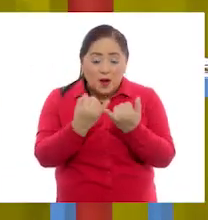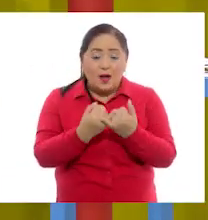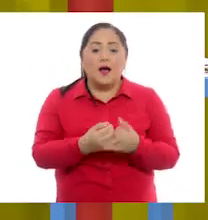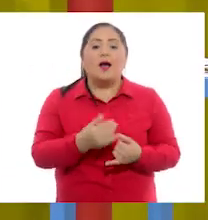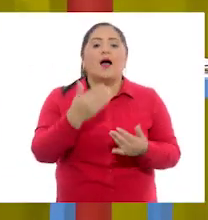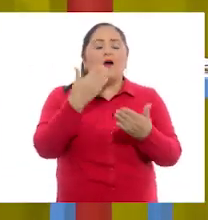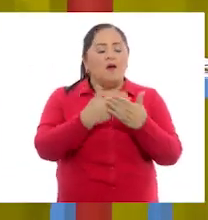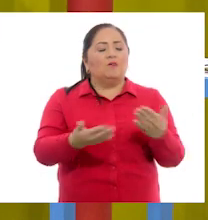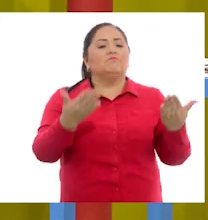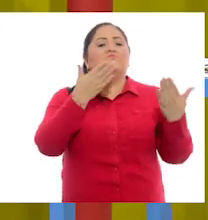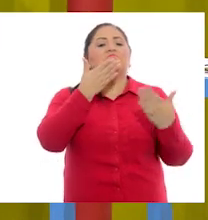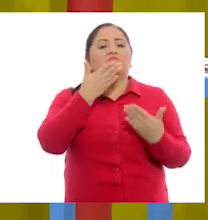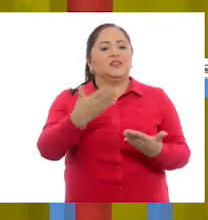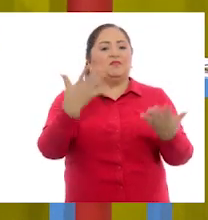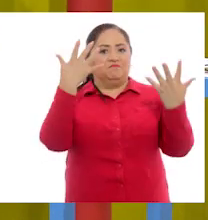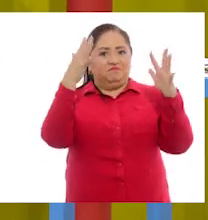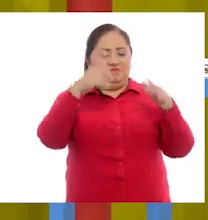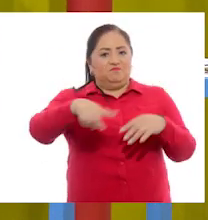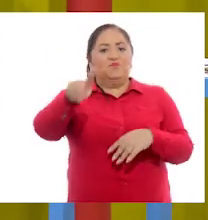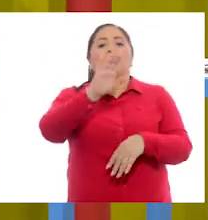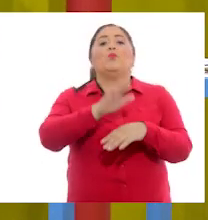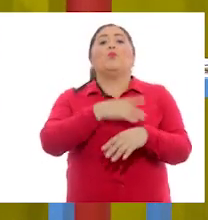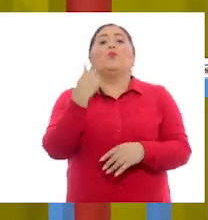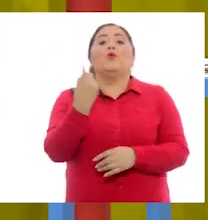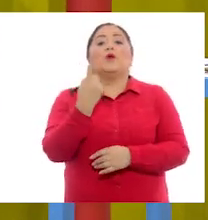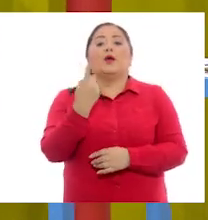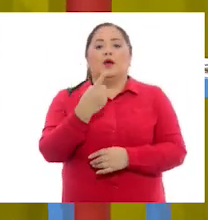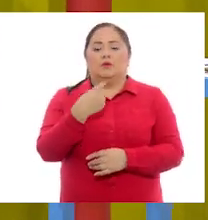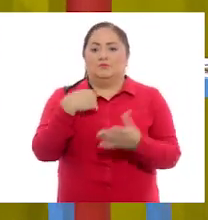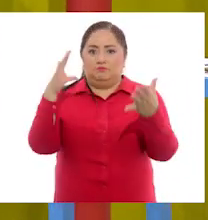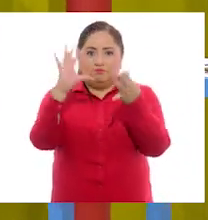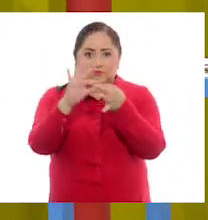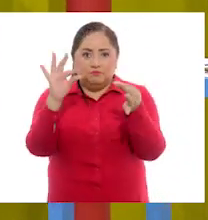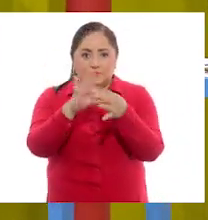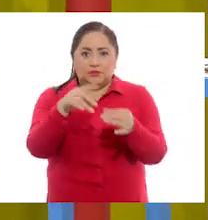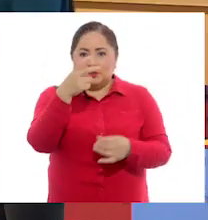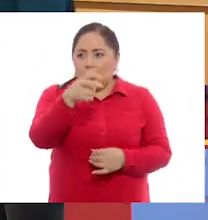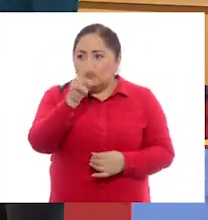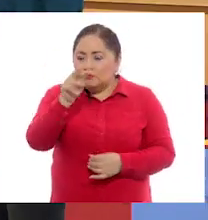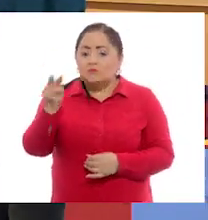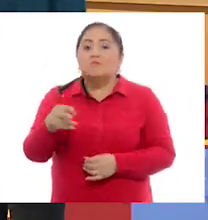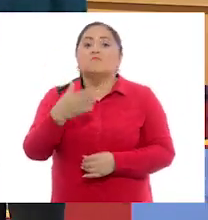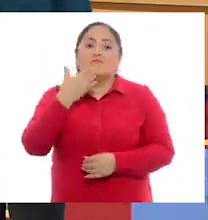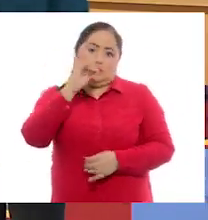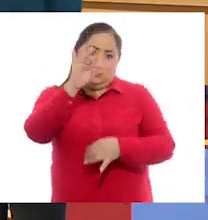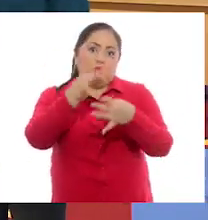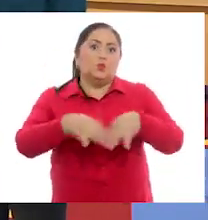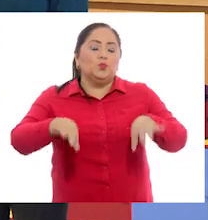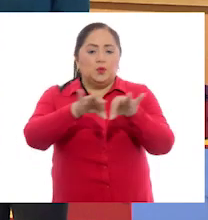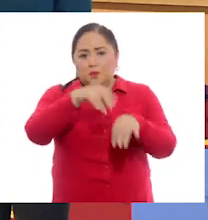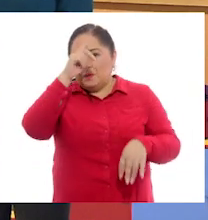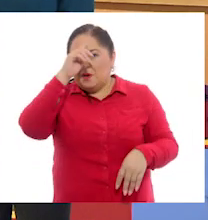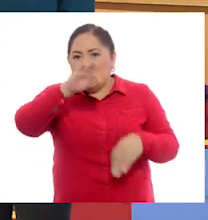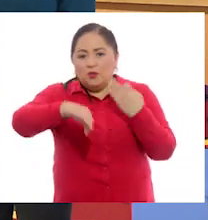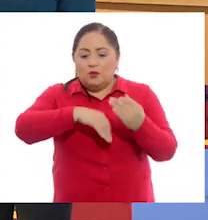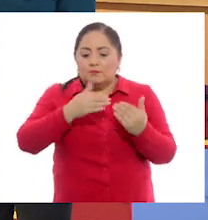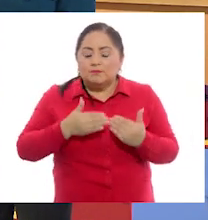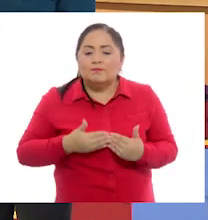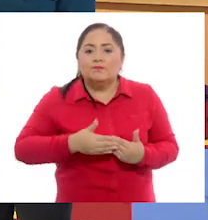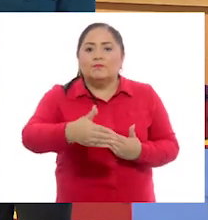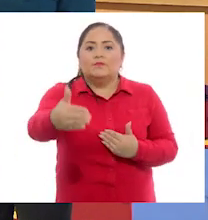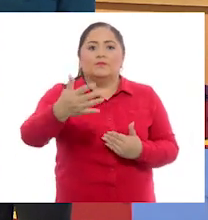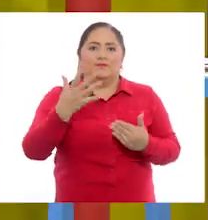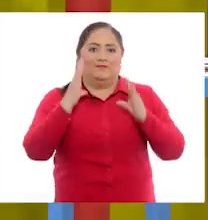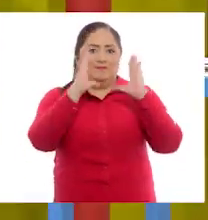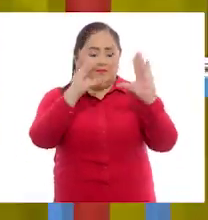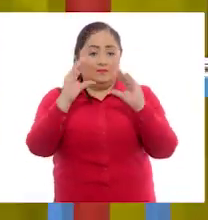déjenme felicitarlos porque esas indicaciones y esa ubicación va a ser importante para todos los trabajos que vamos a hacer.